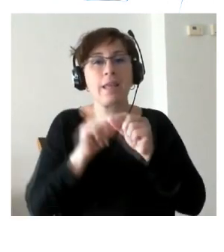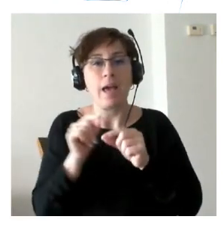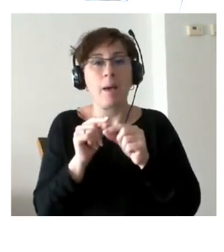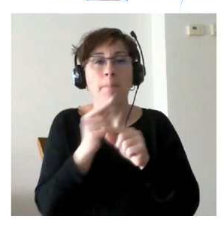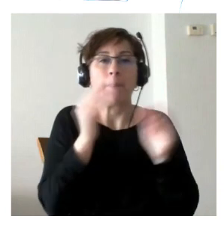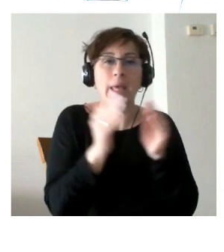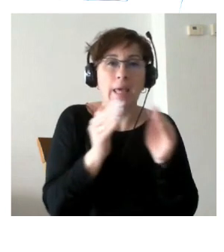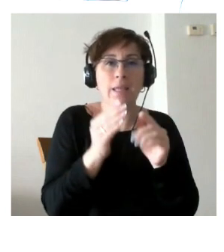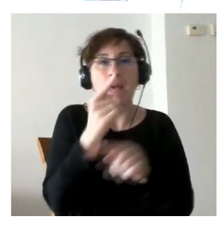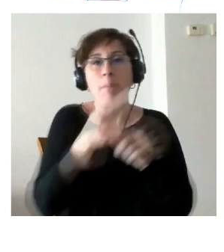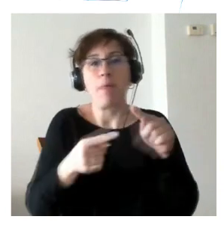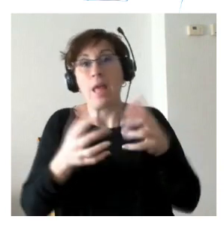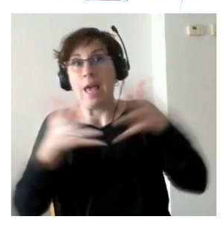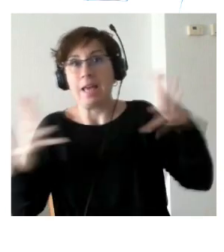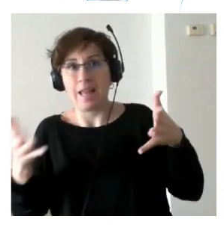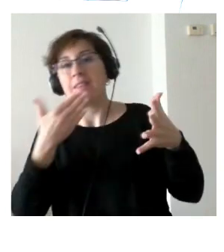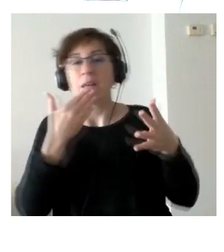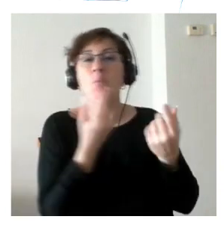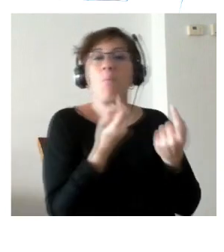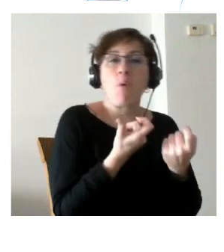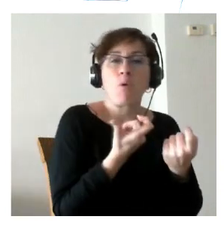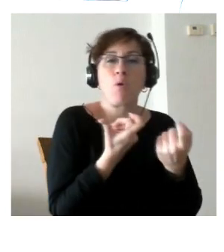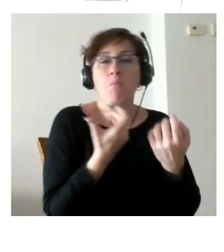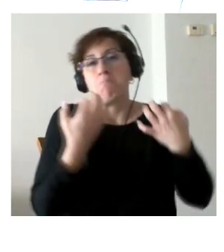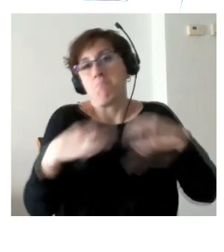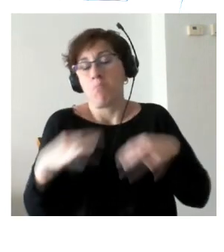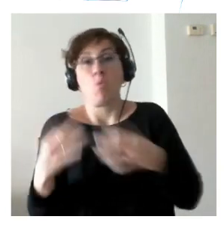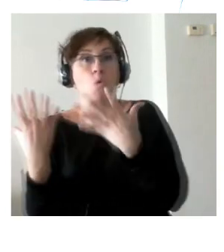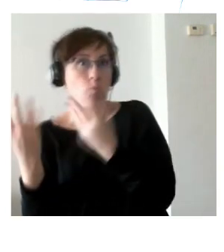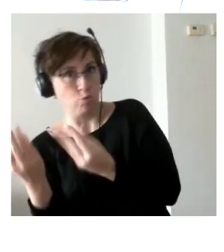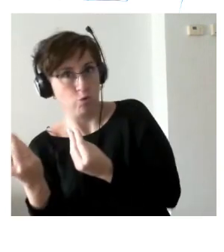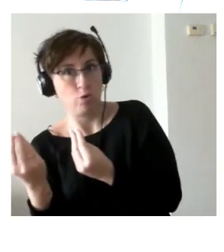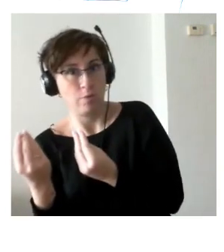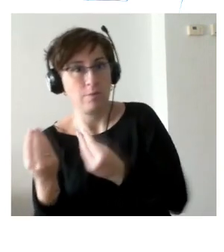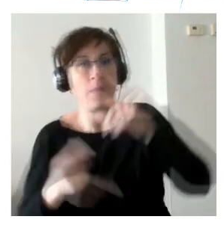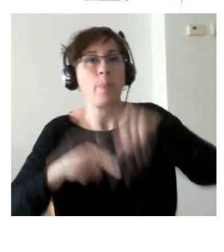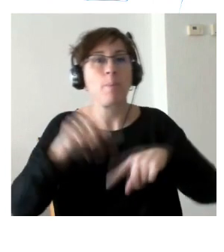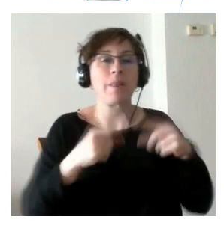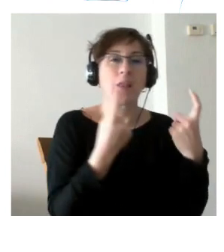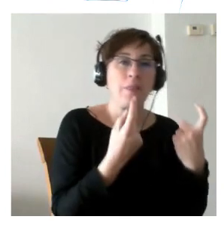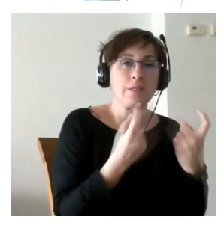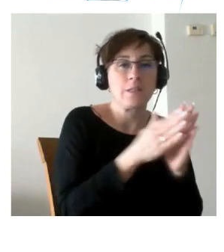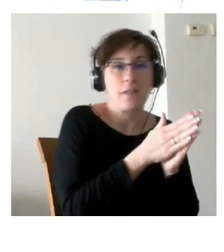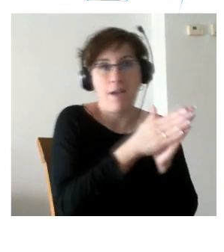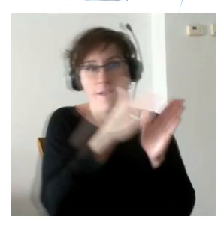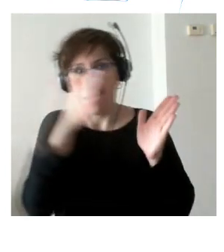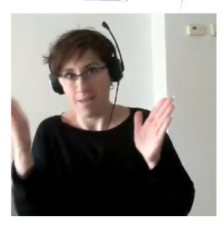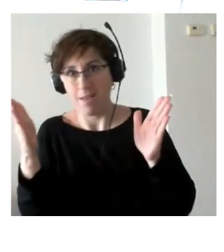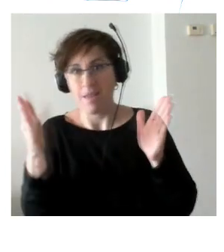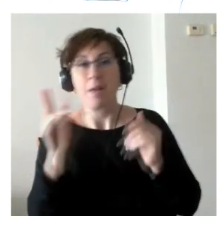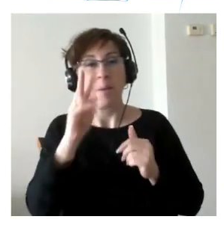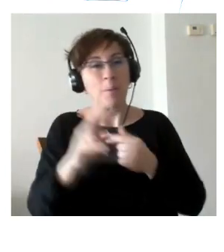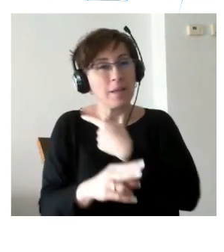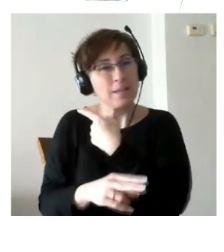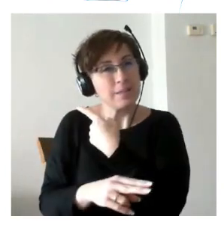mediana y pequeña pues lo que se entendía que era menos necesidad de apoyo veis que está distribuido casi de una manera